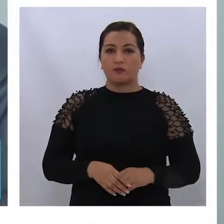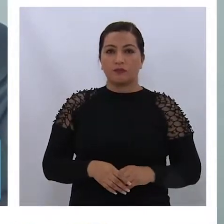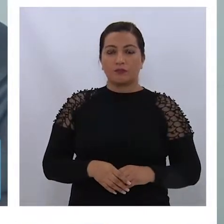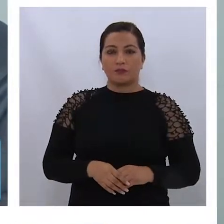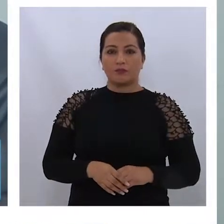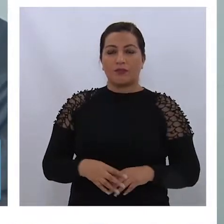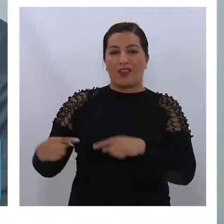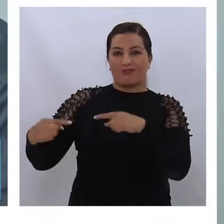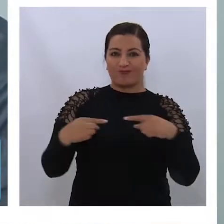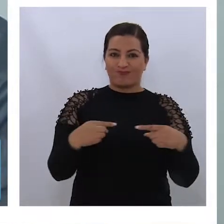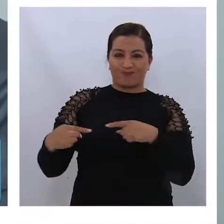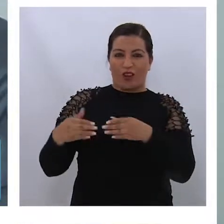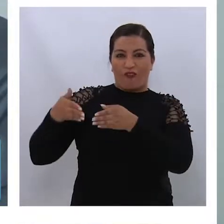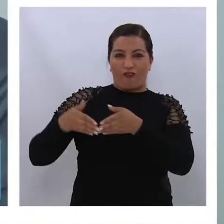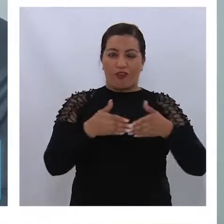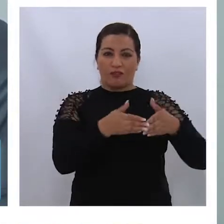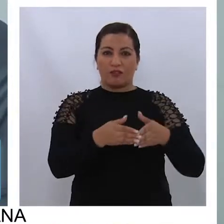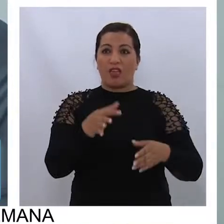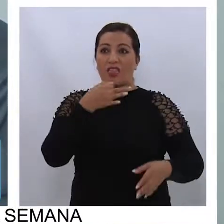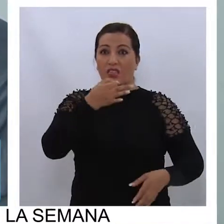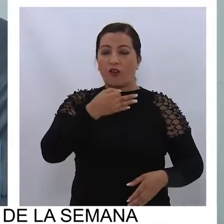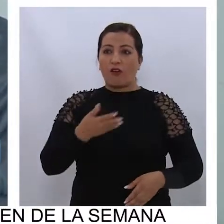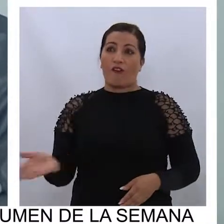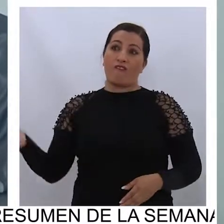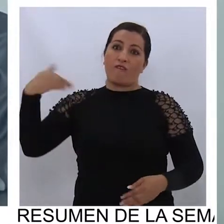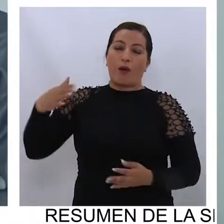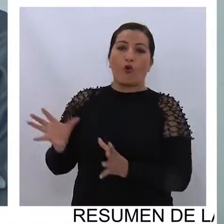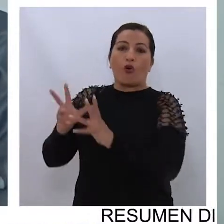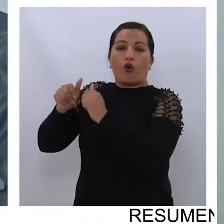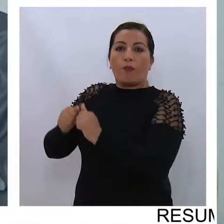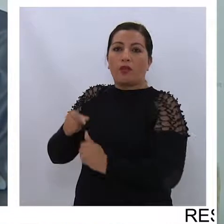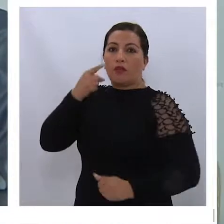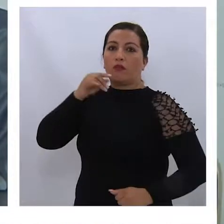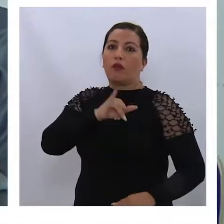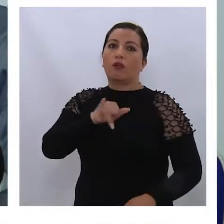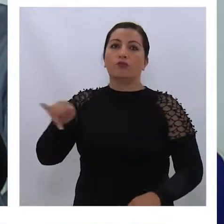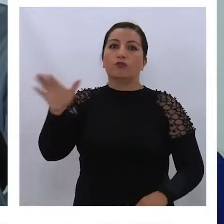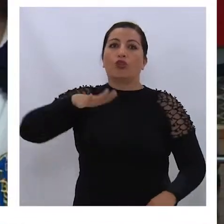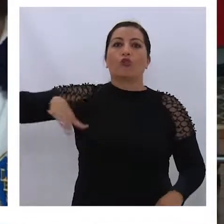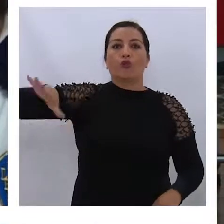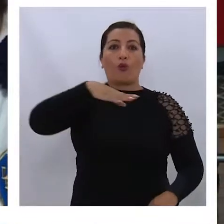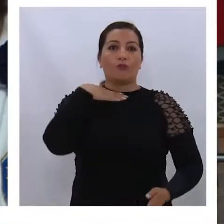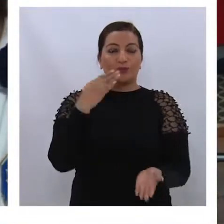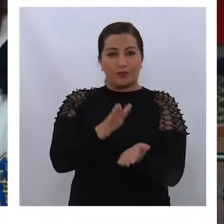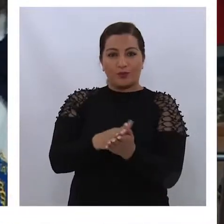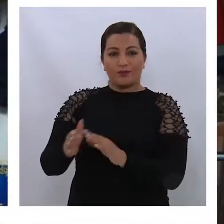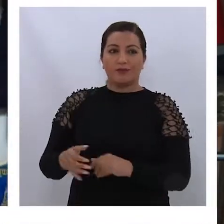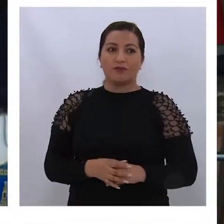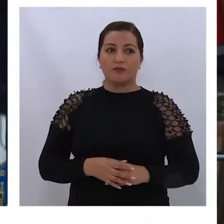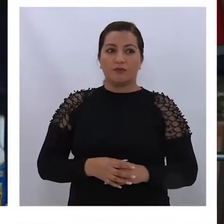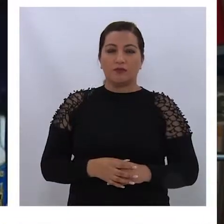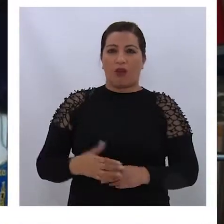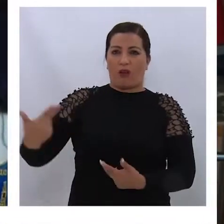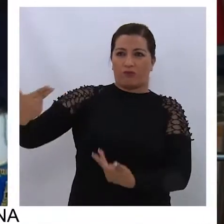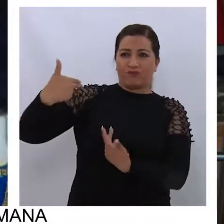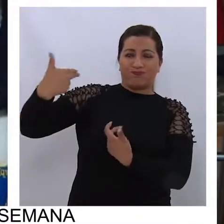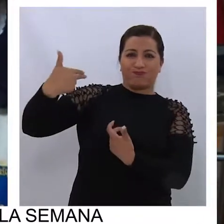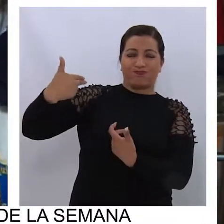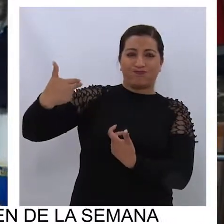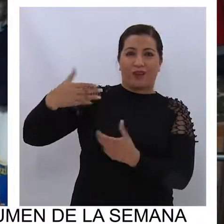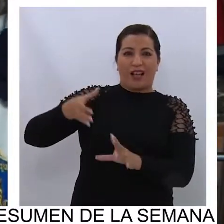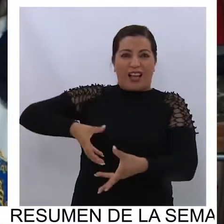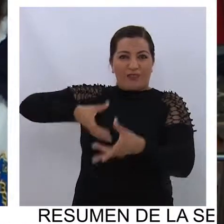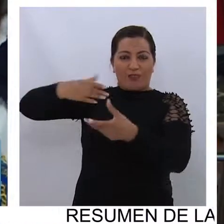En el combate dijo, vamos muchachos, y se murieron todos. Nos tiraron muchas balas